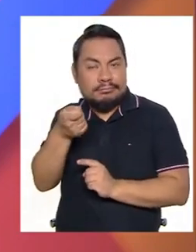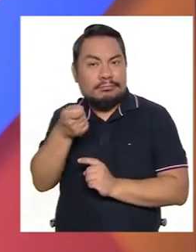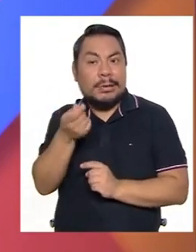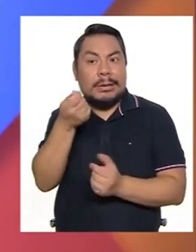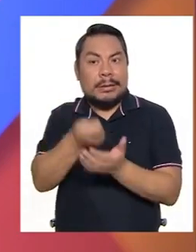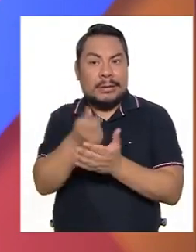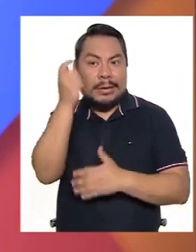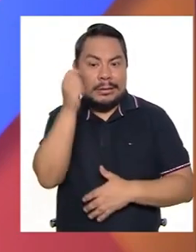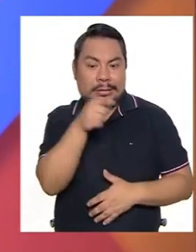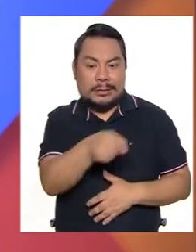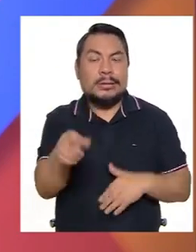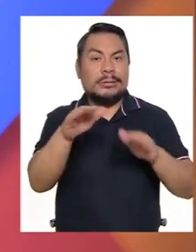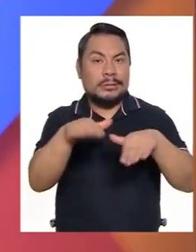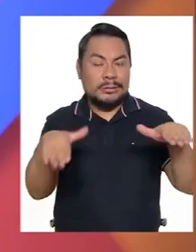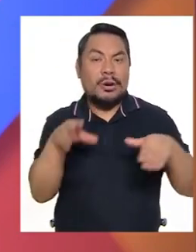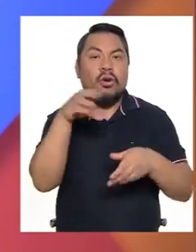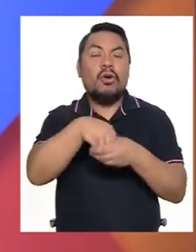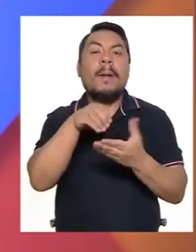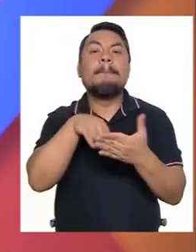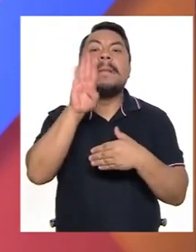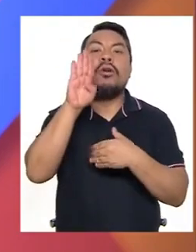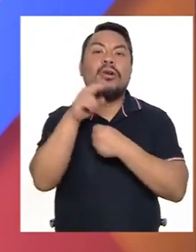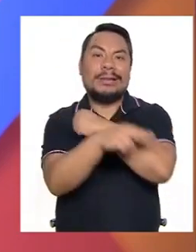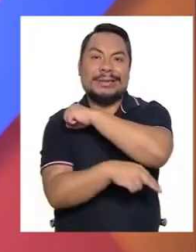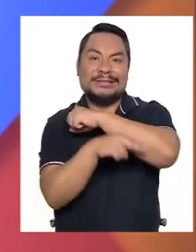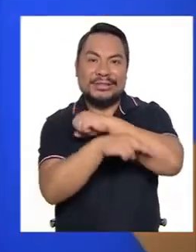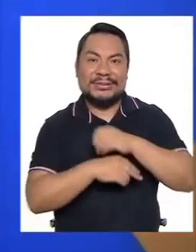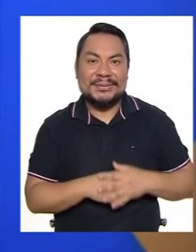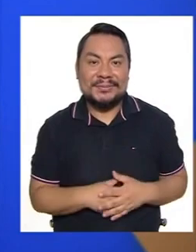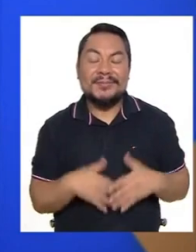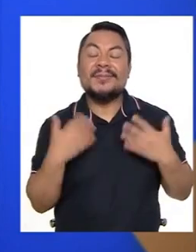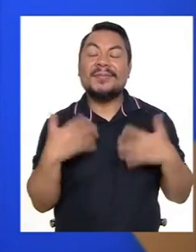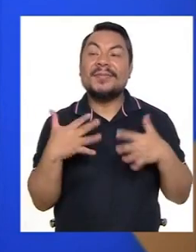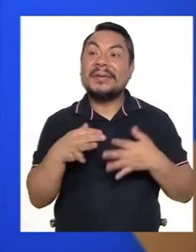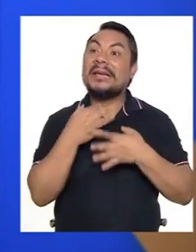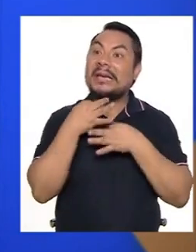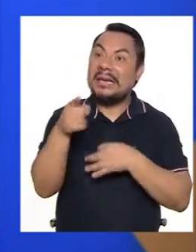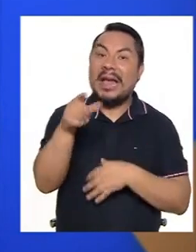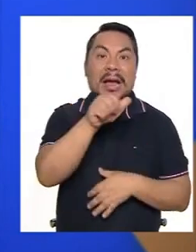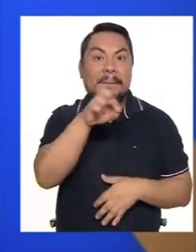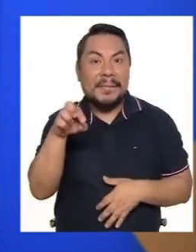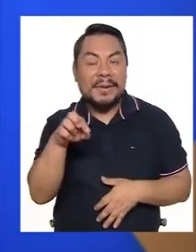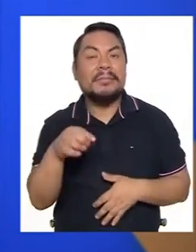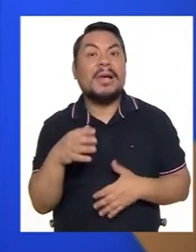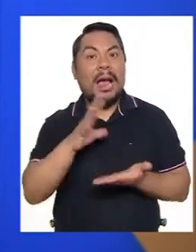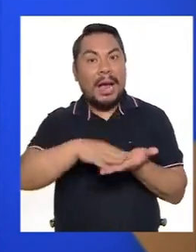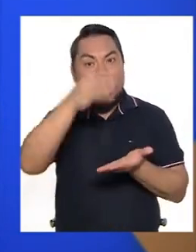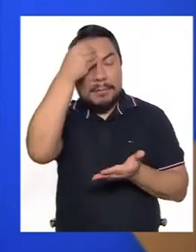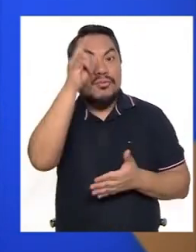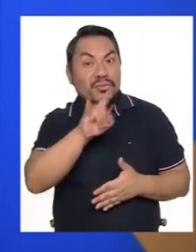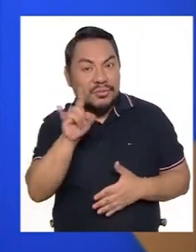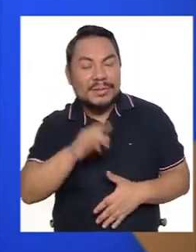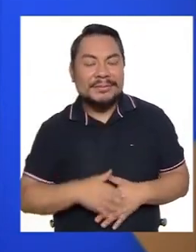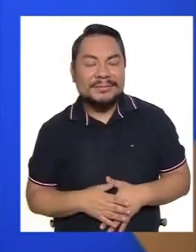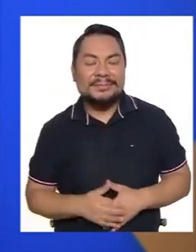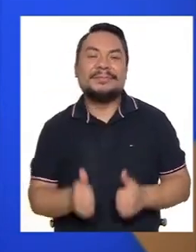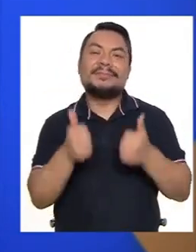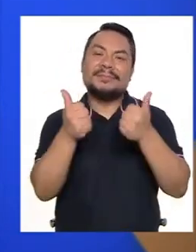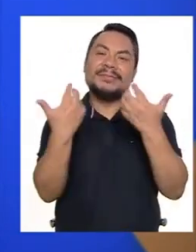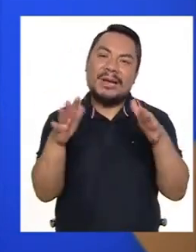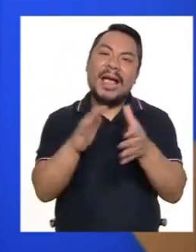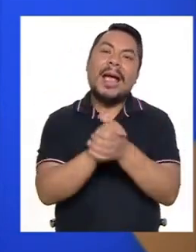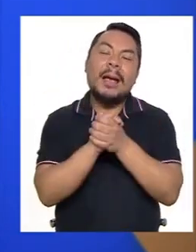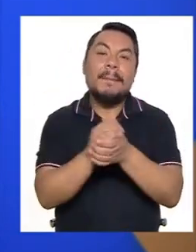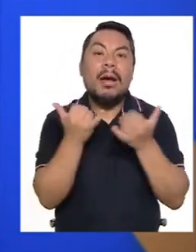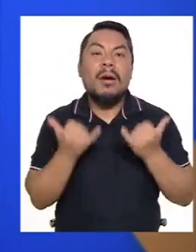no contributiva depositada en el Banco de la Nación. Qué interesante esta app. Tendremos que aprender a usarla. Bueno,